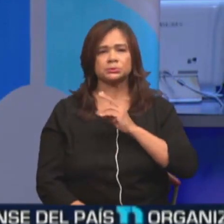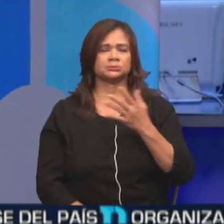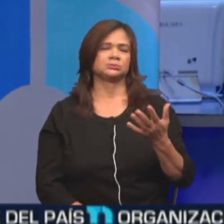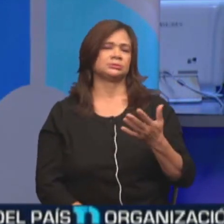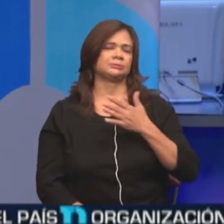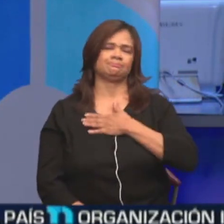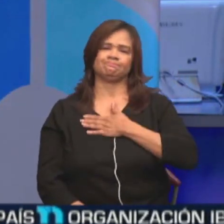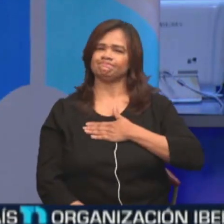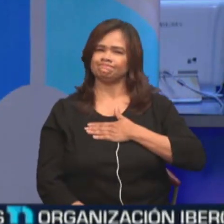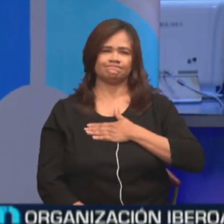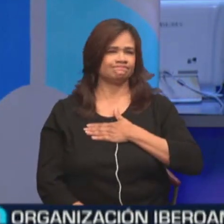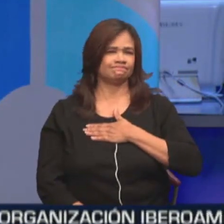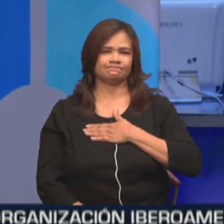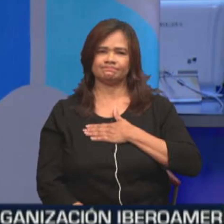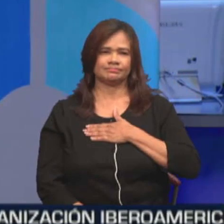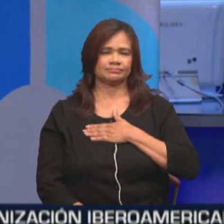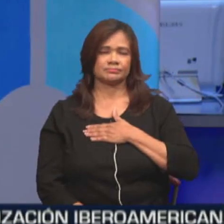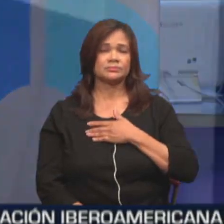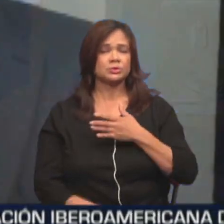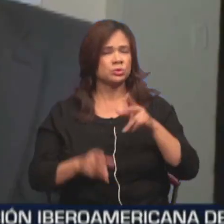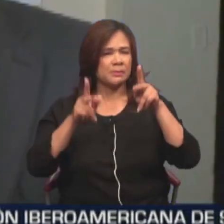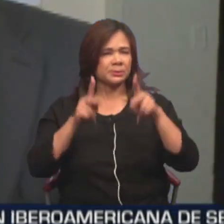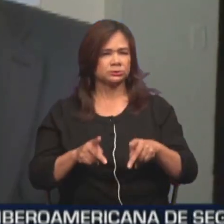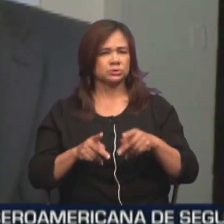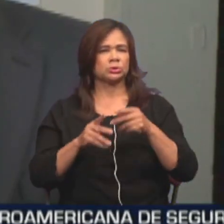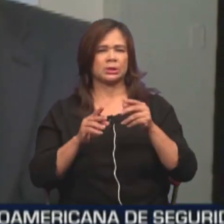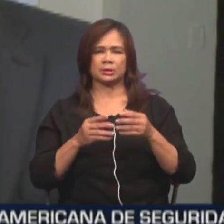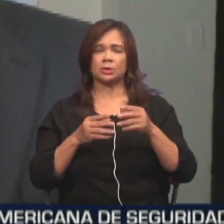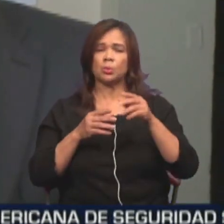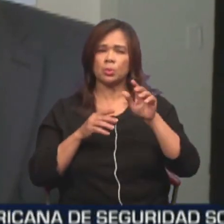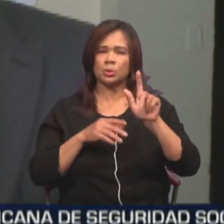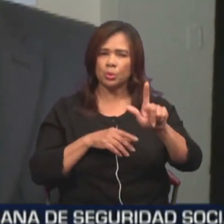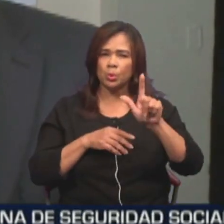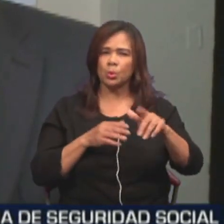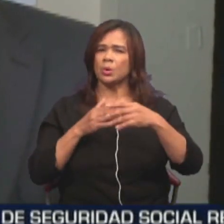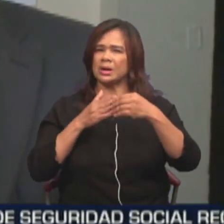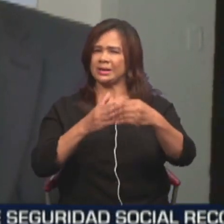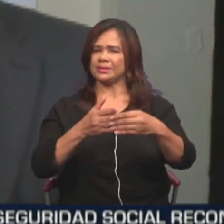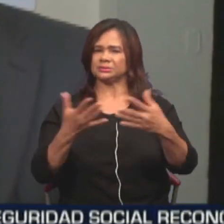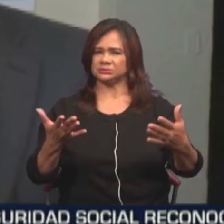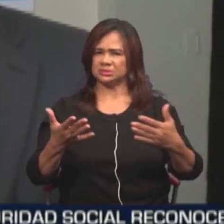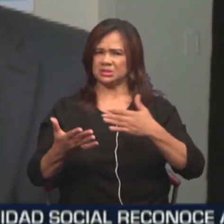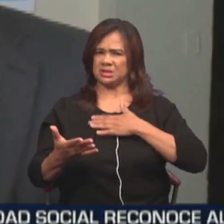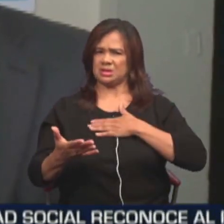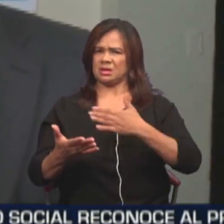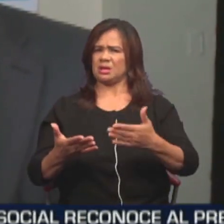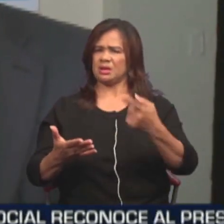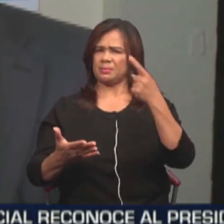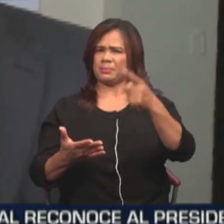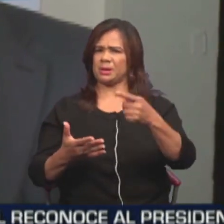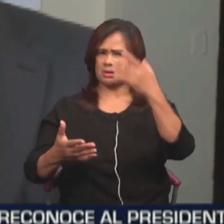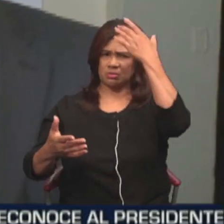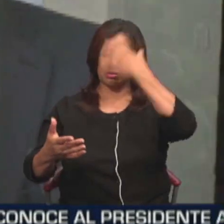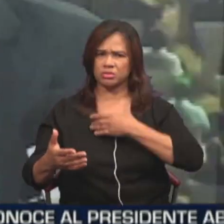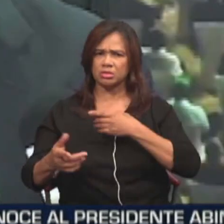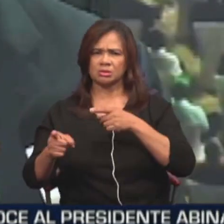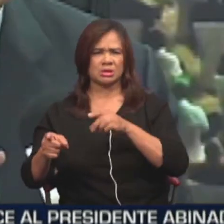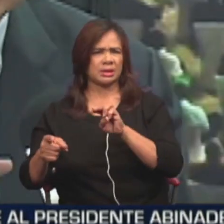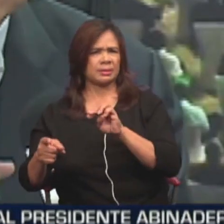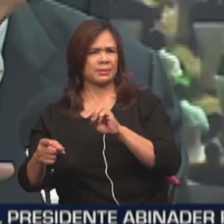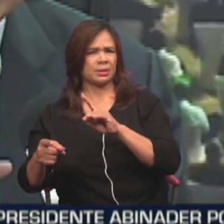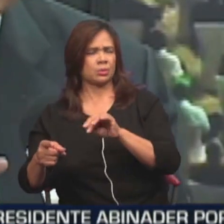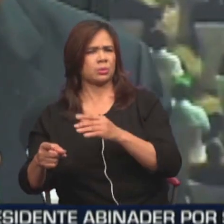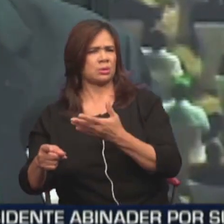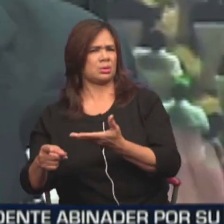pena que una figura dominicana con tantas luces como Leónel Fernández se preste ahora para la mascarada de Nicolás Maduro.